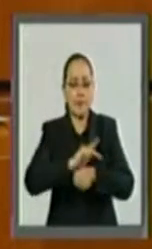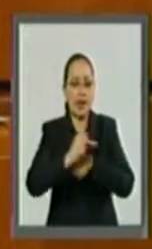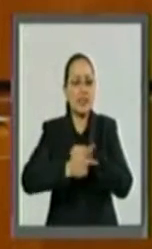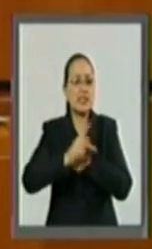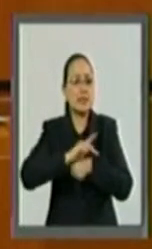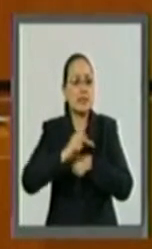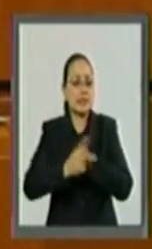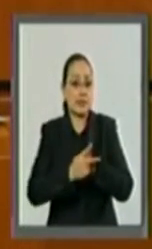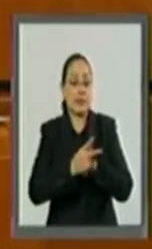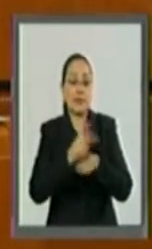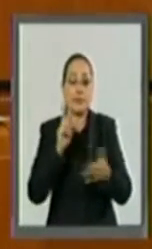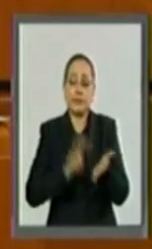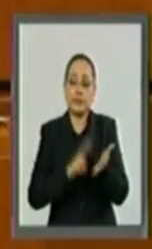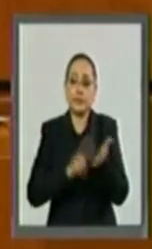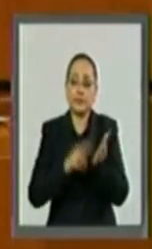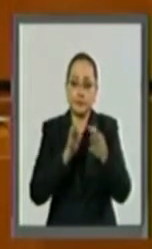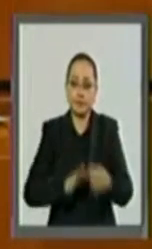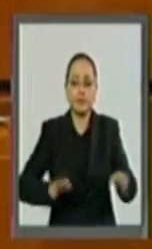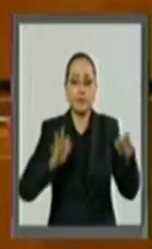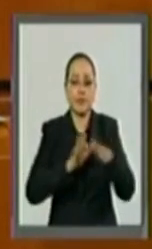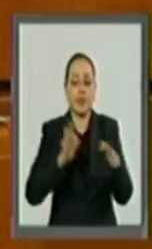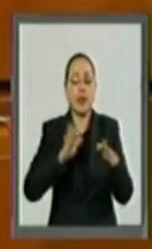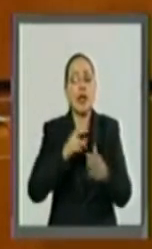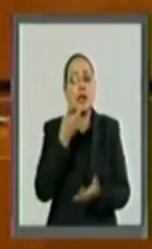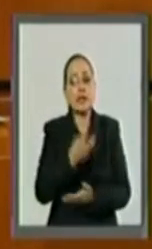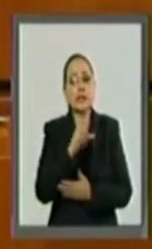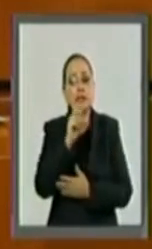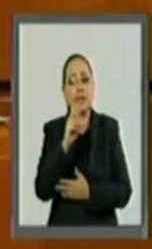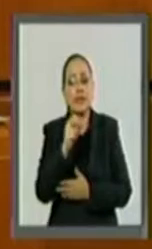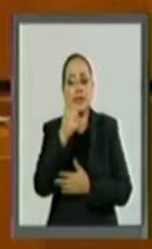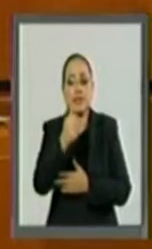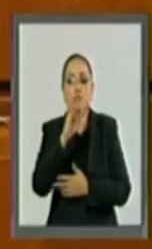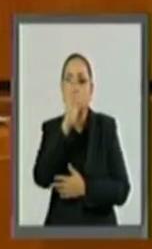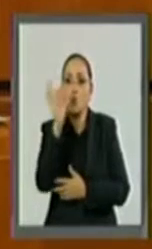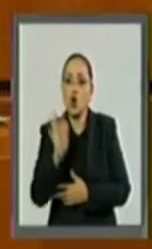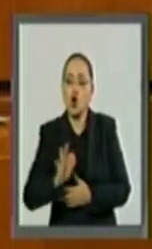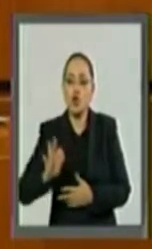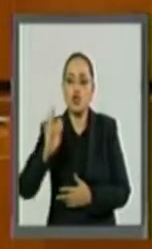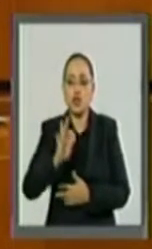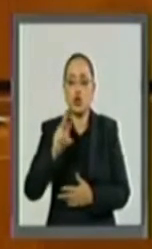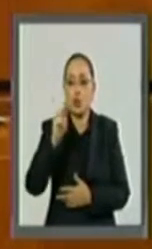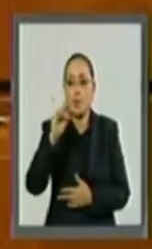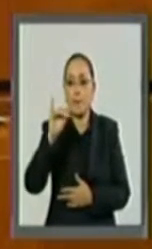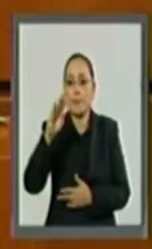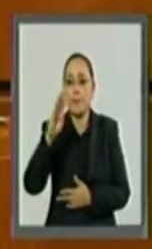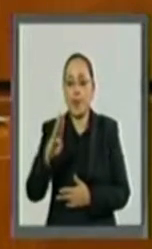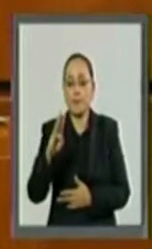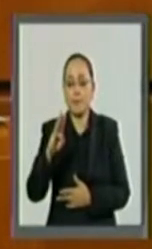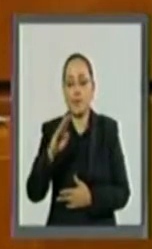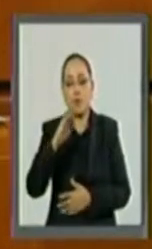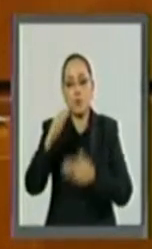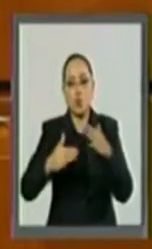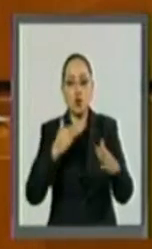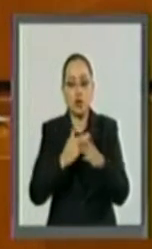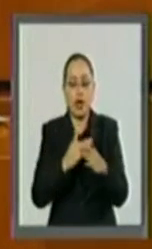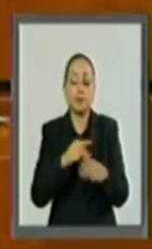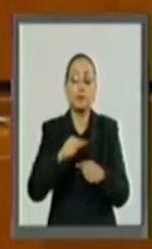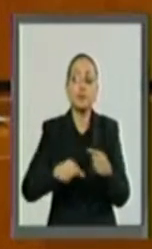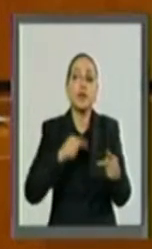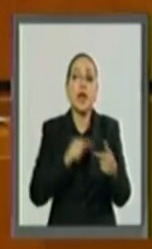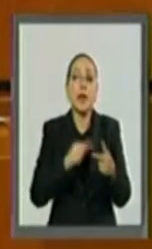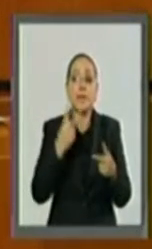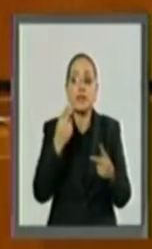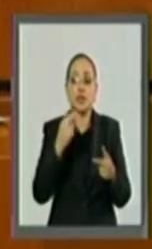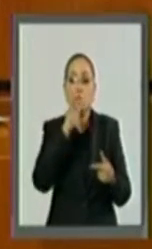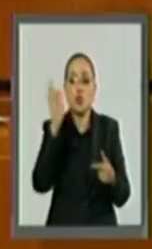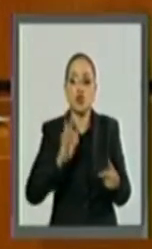representa el 36% del PIB mundial, el 25% del comercio y